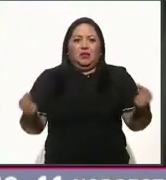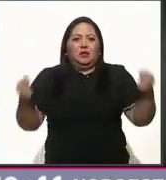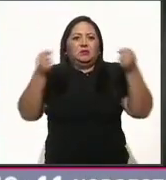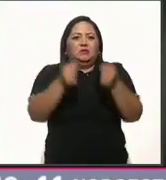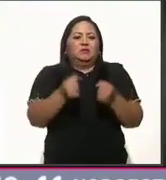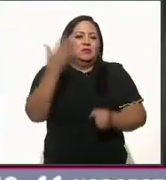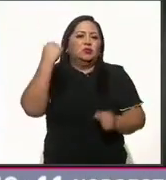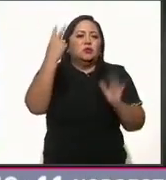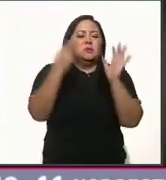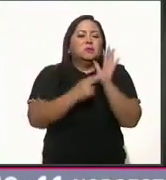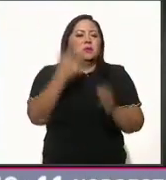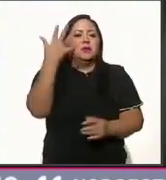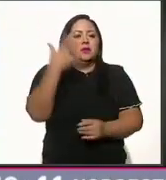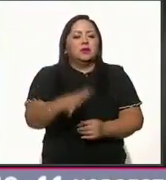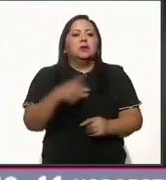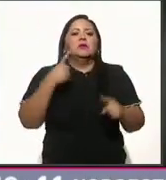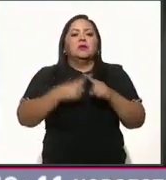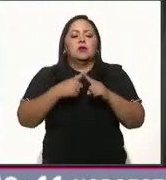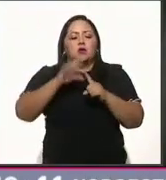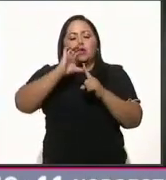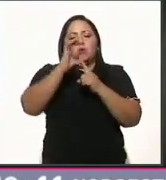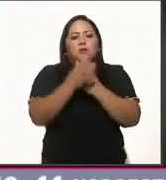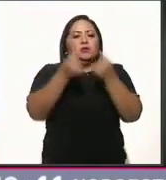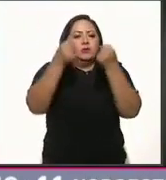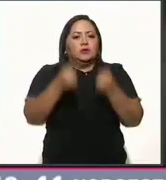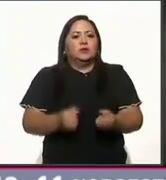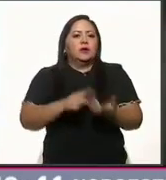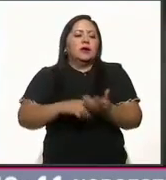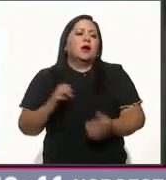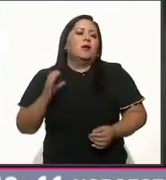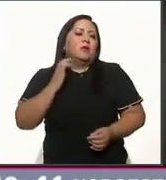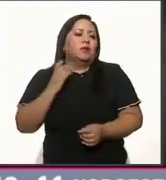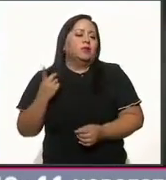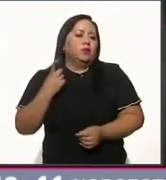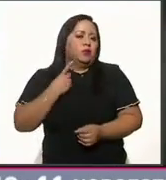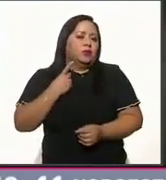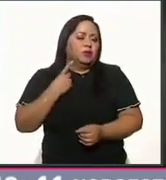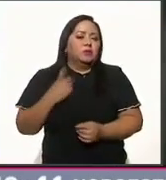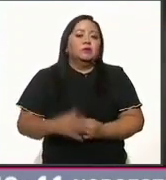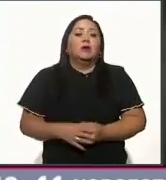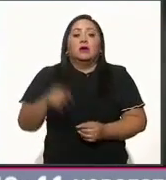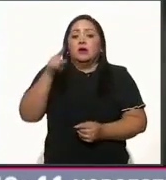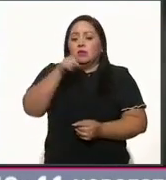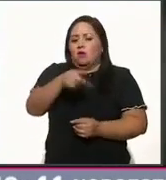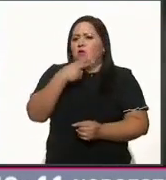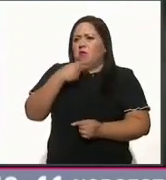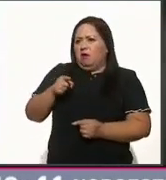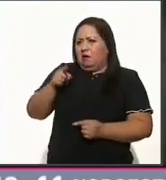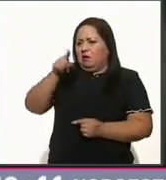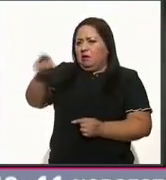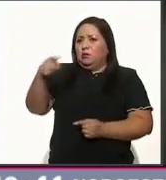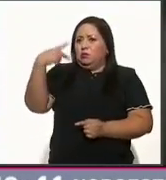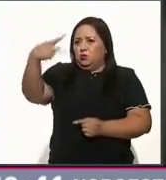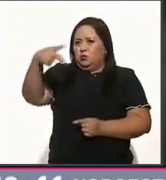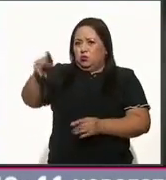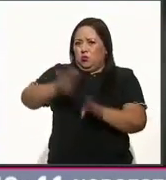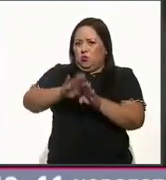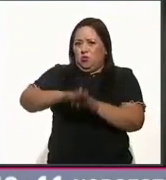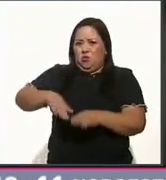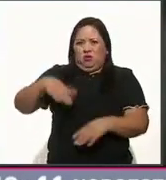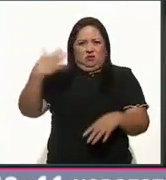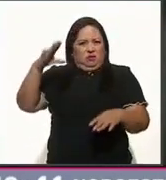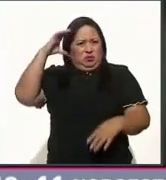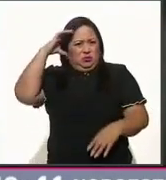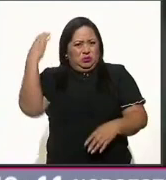presentó en 2010 ante la Comisión de Seguridad de la Cámara de Diputados. Noroña señaló que tanto su carrera criminal